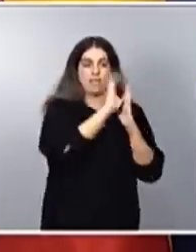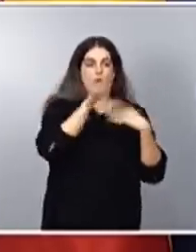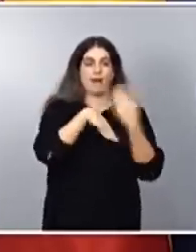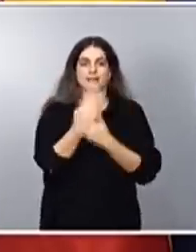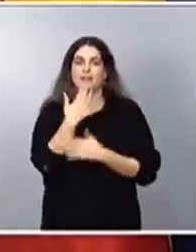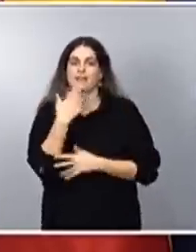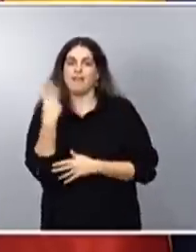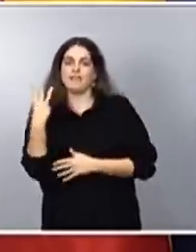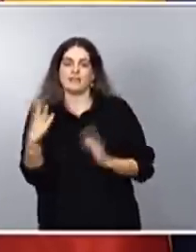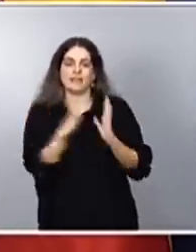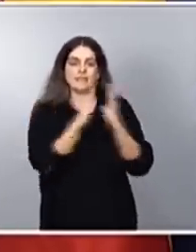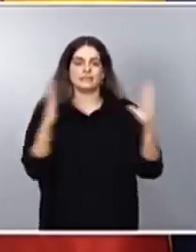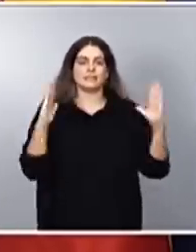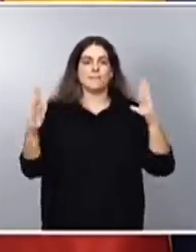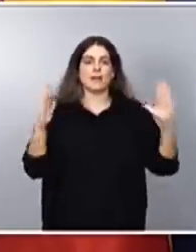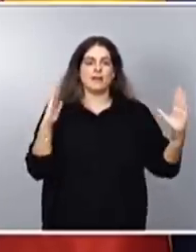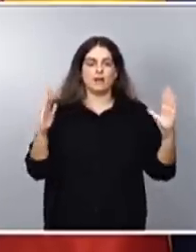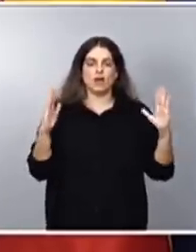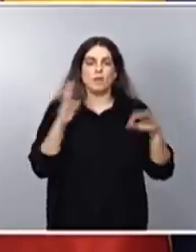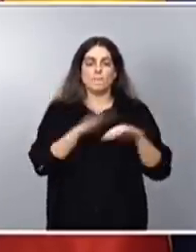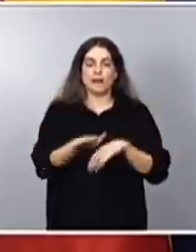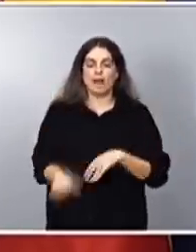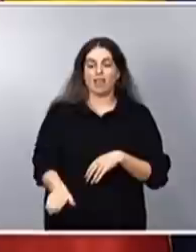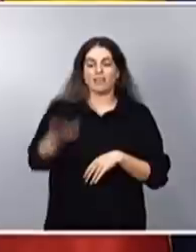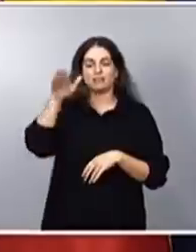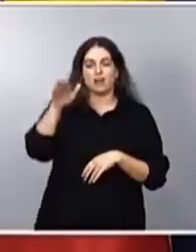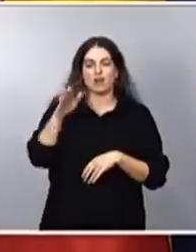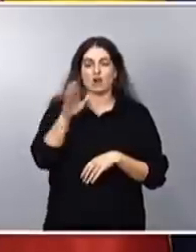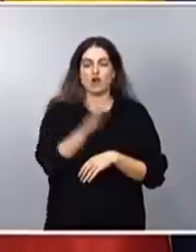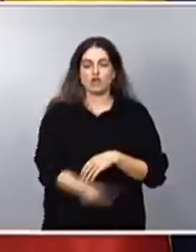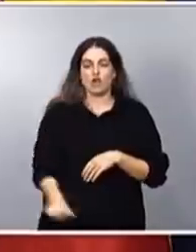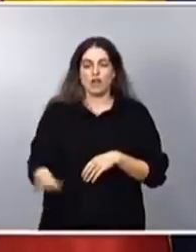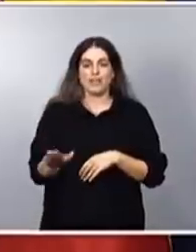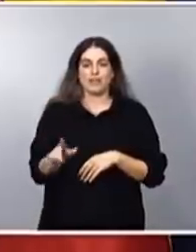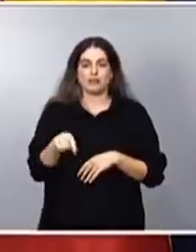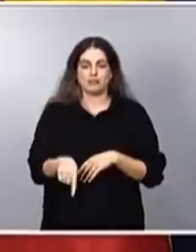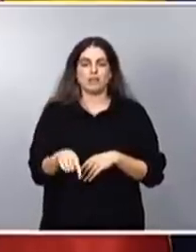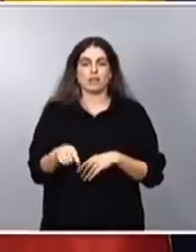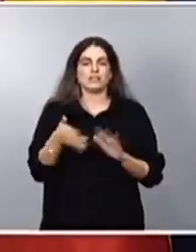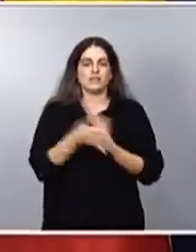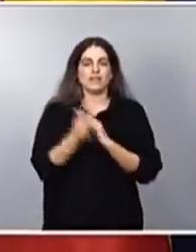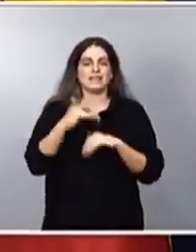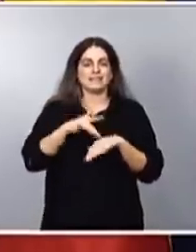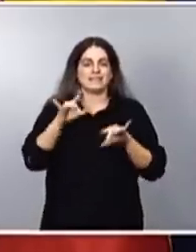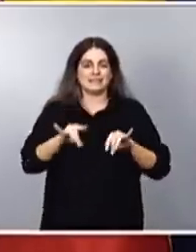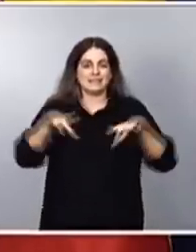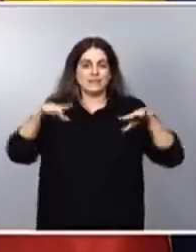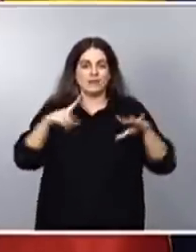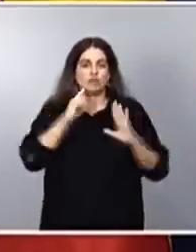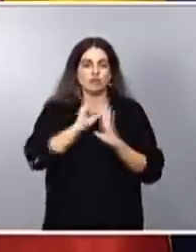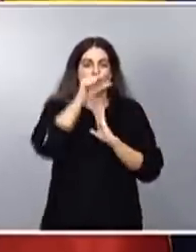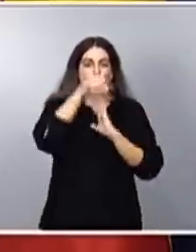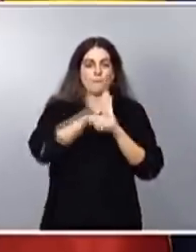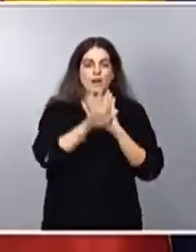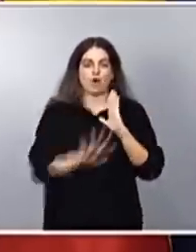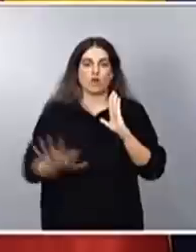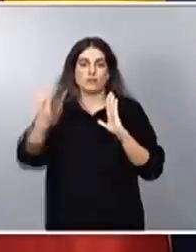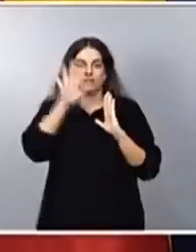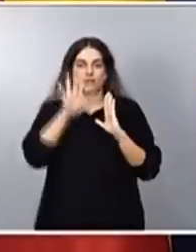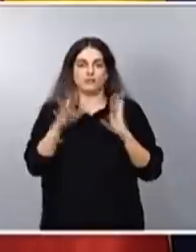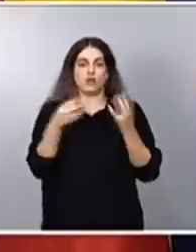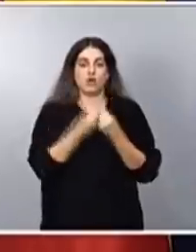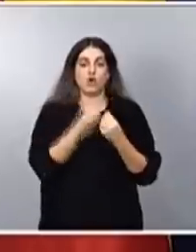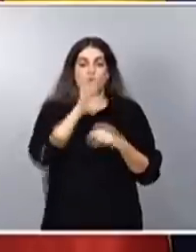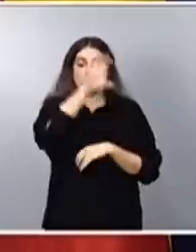sensible del desarrollo de los niños y de las niñas y pensamos que generar un marco estatal de trabajo con las comunidades autónomas para